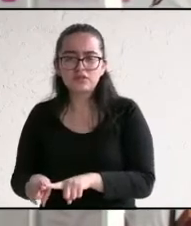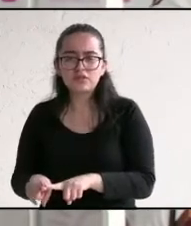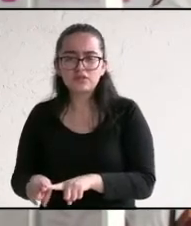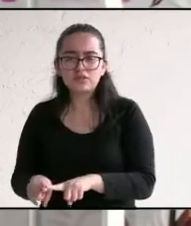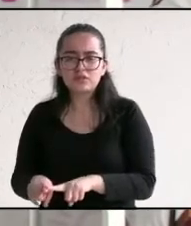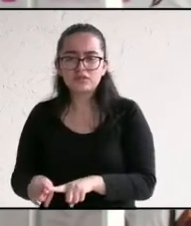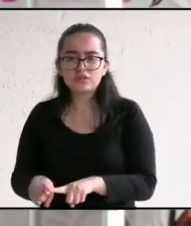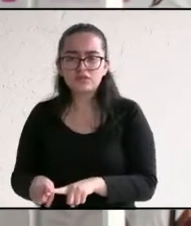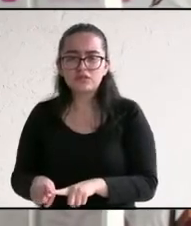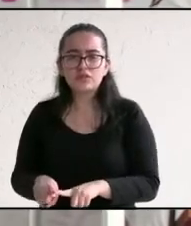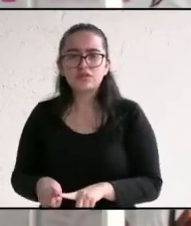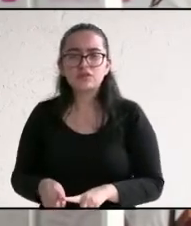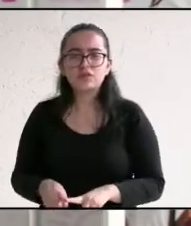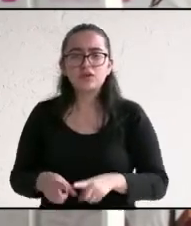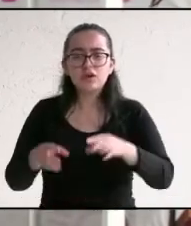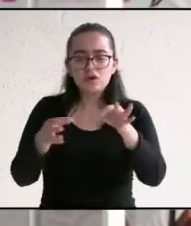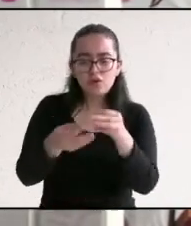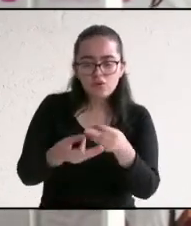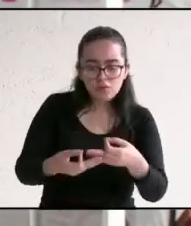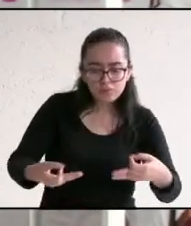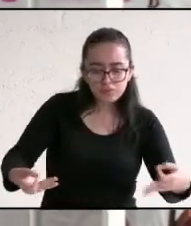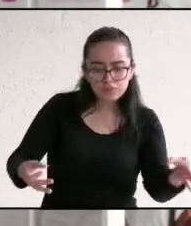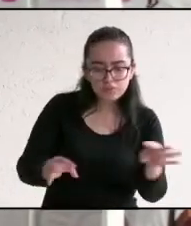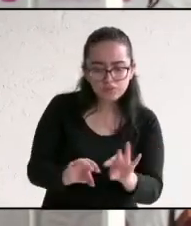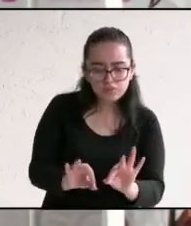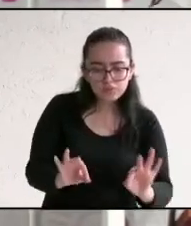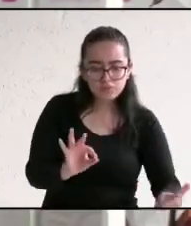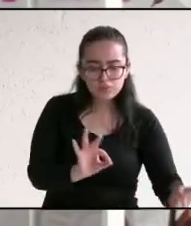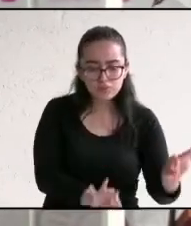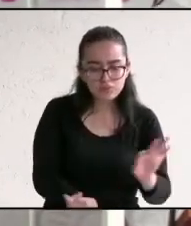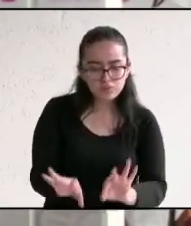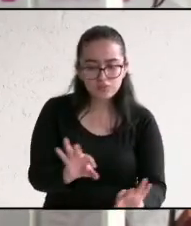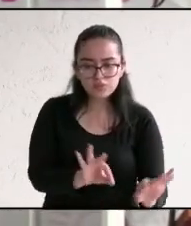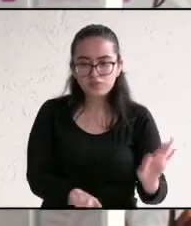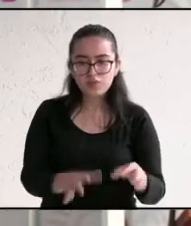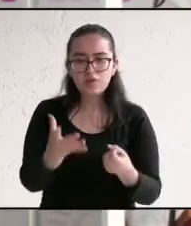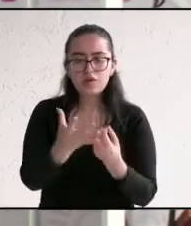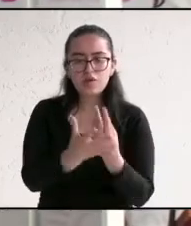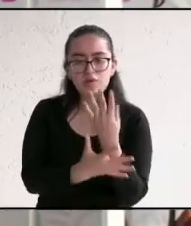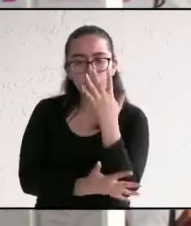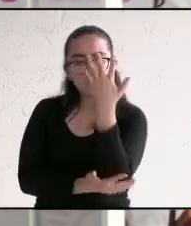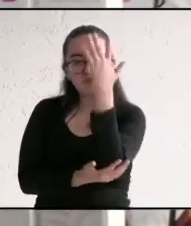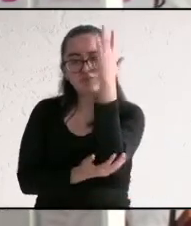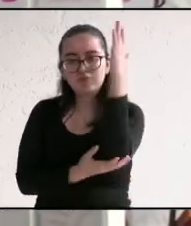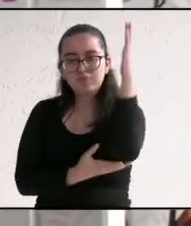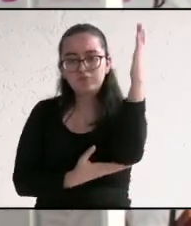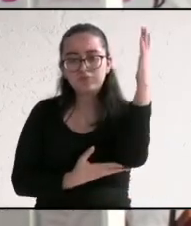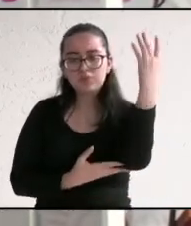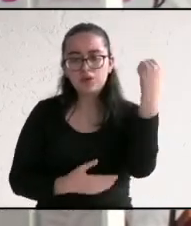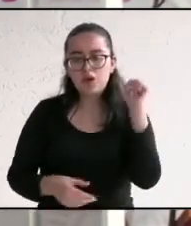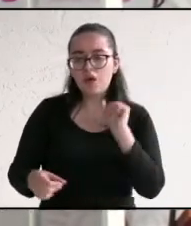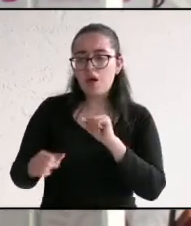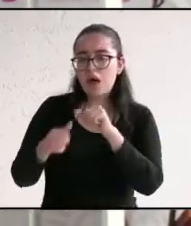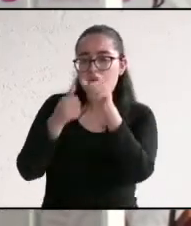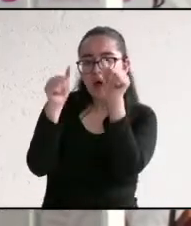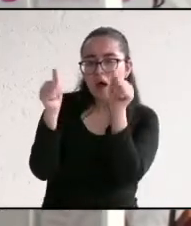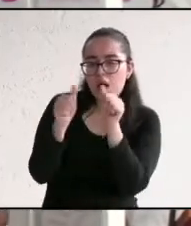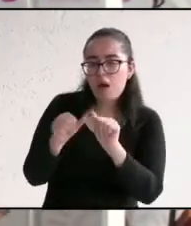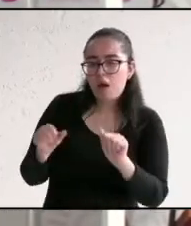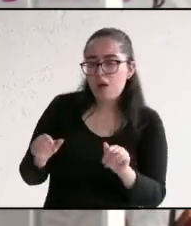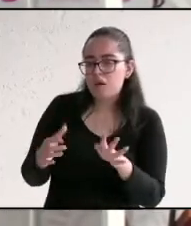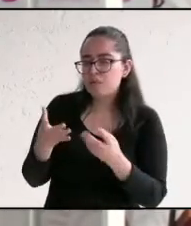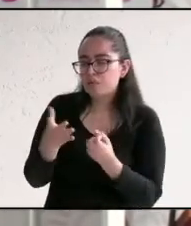de sembrar los árboles maderables, la agroindustria artesanal y en el rubro